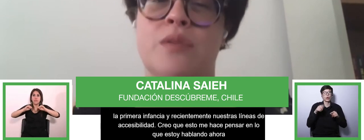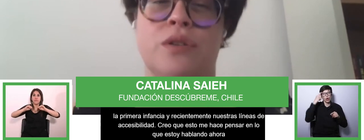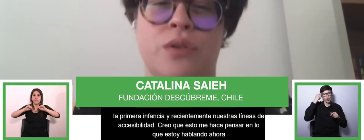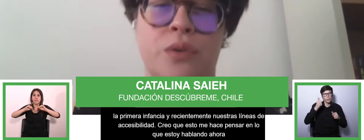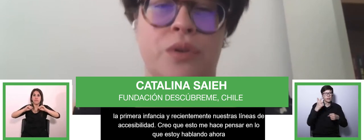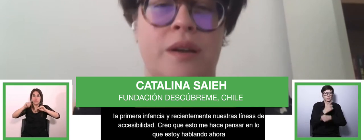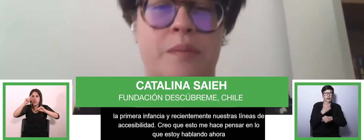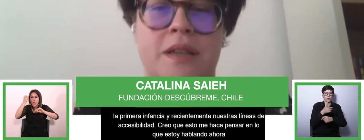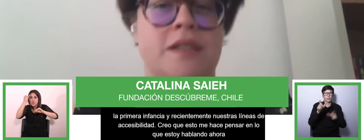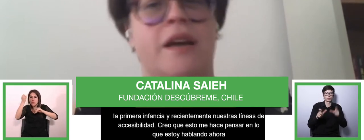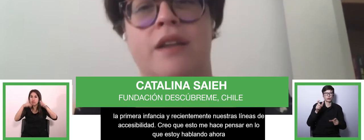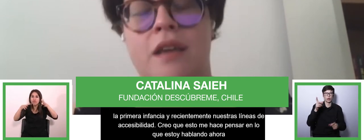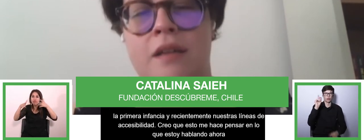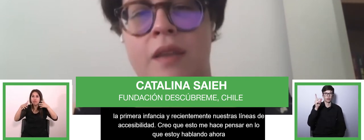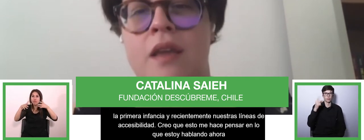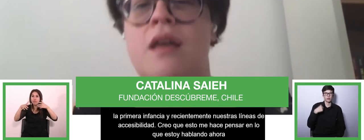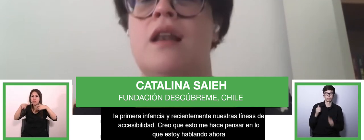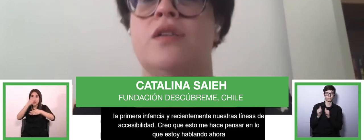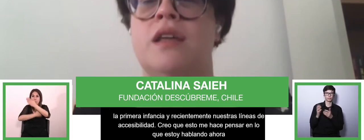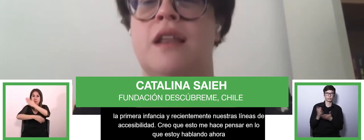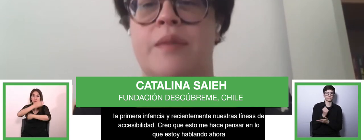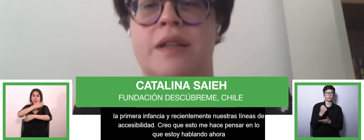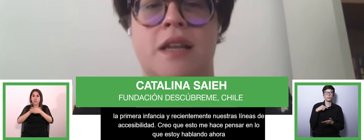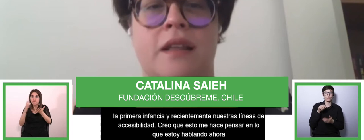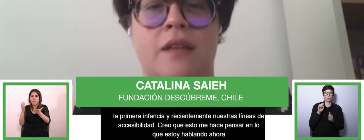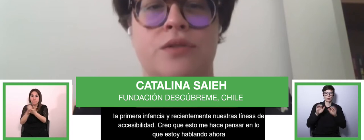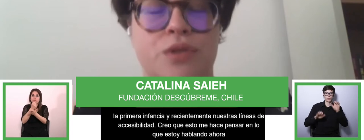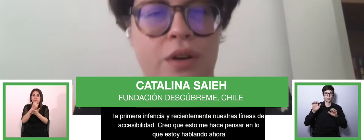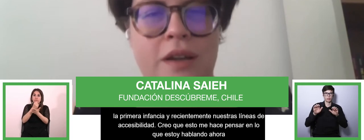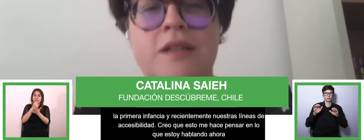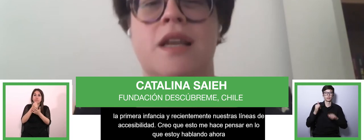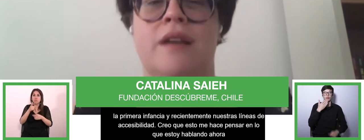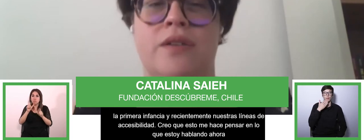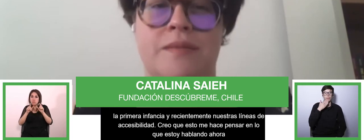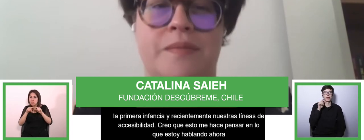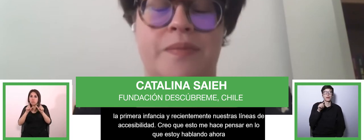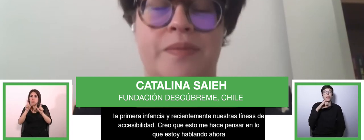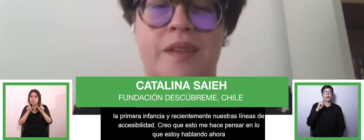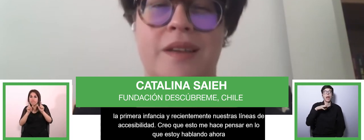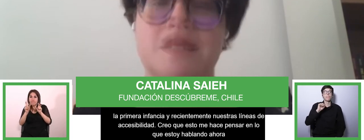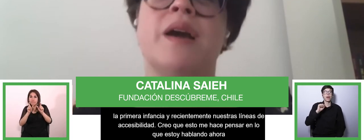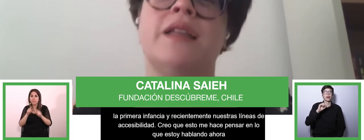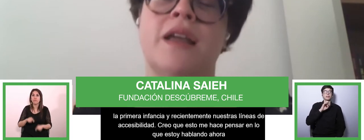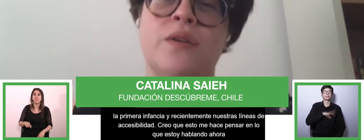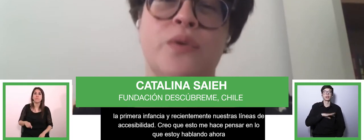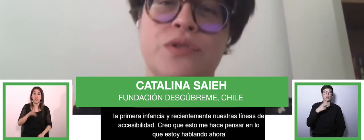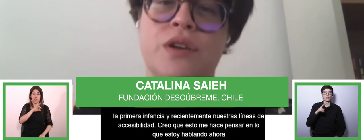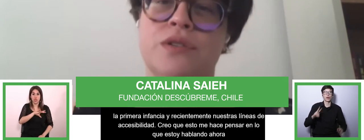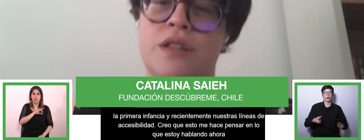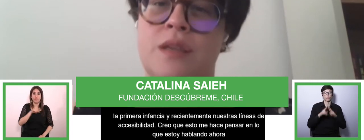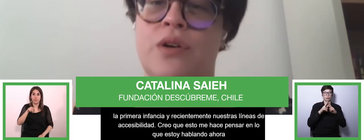que desarrollamos en conjunto con la empresa SKB-Y, la OTIC de la Cámara Chilena de la Construcción y Chile Valora. Se